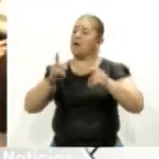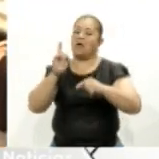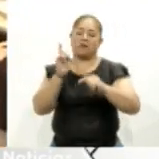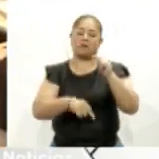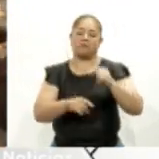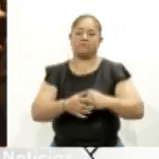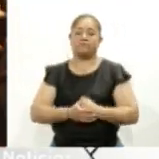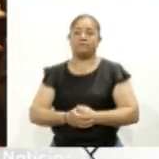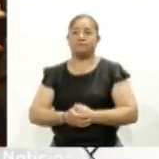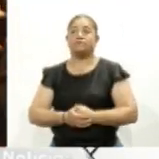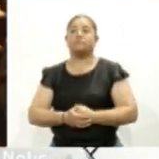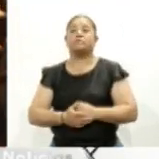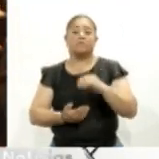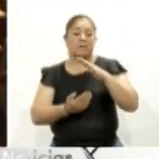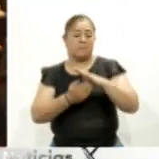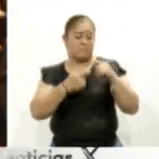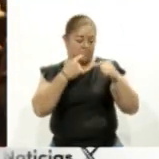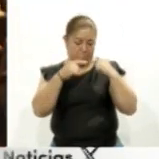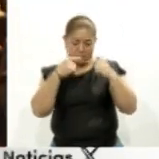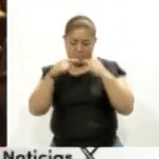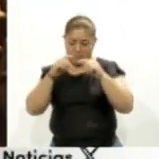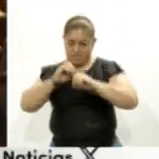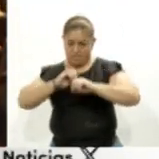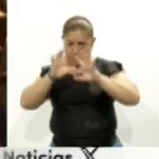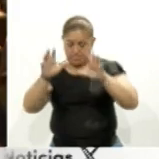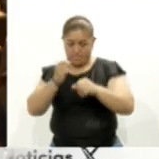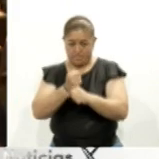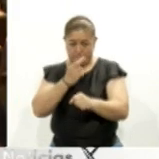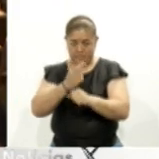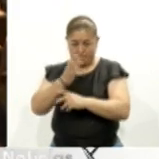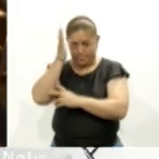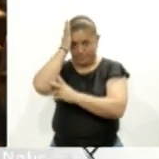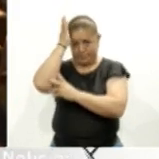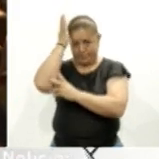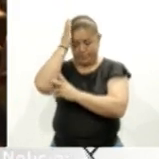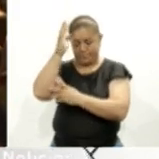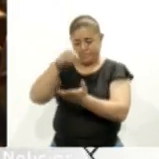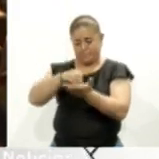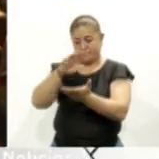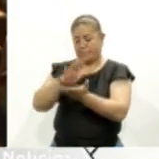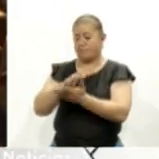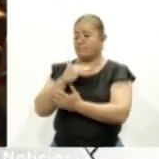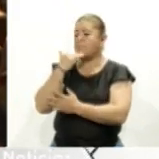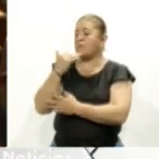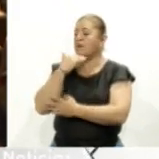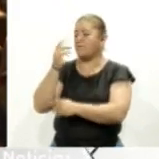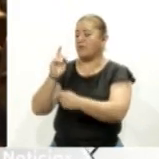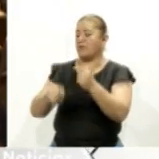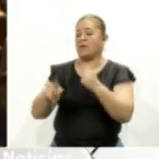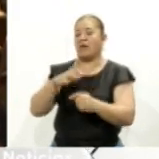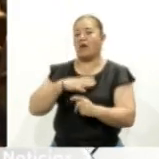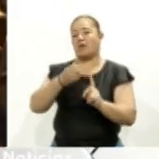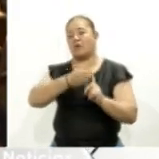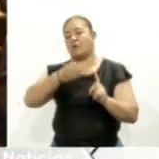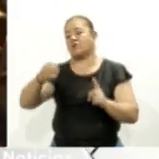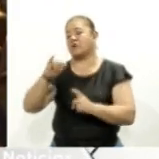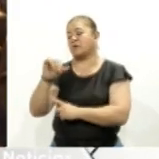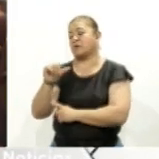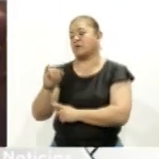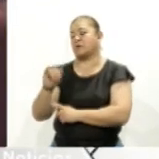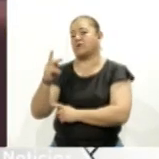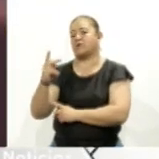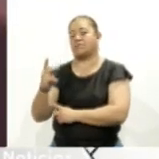En el marco de la mesa de diálogo, la transparencia y las secretarías ejecutivas en la agenda anticorrupción que organizó el Instituto de Acceso a la